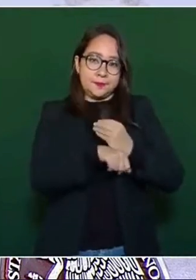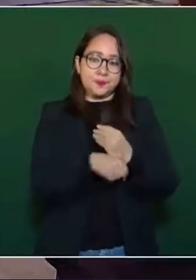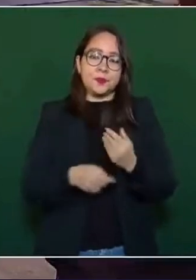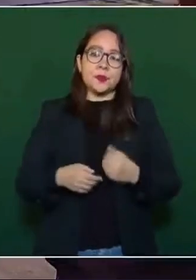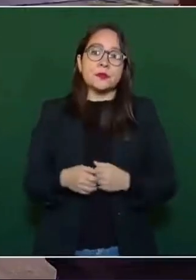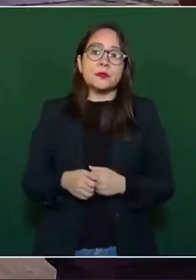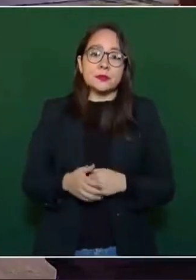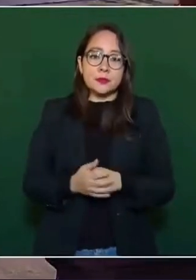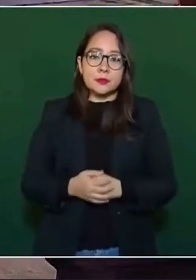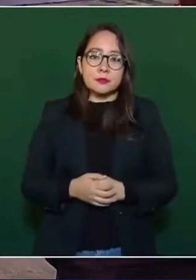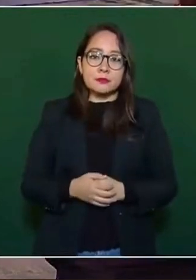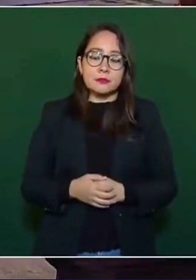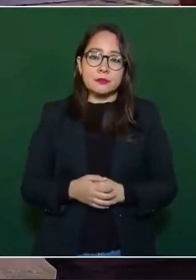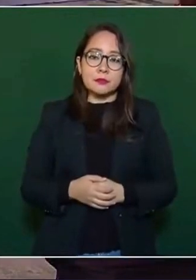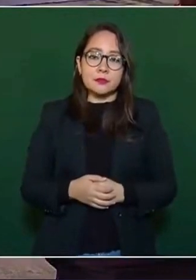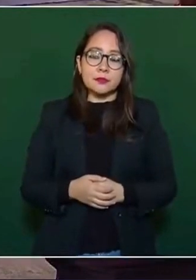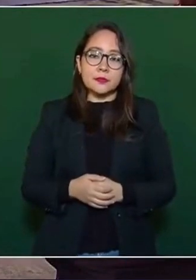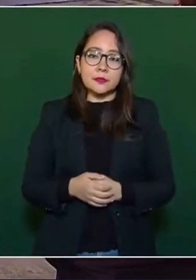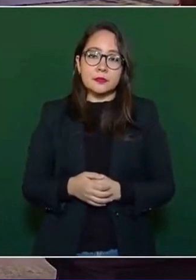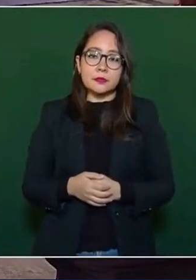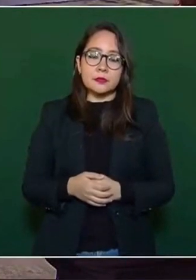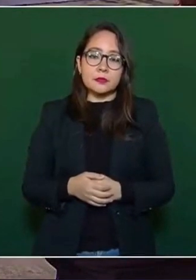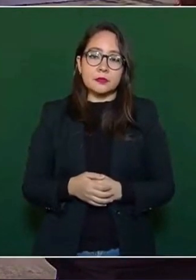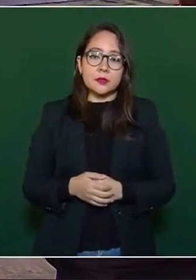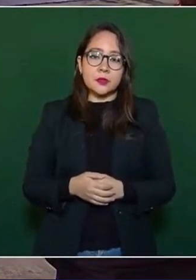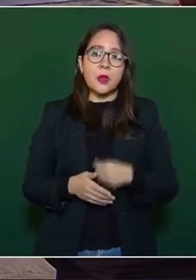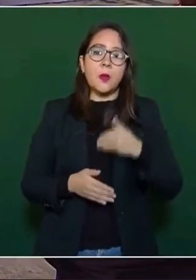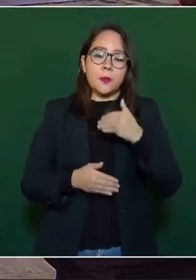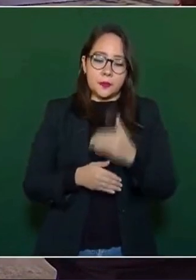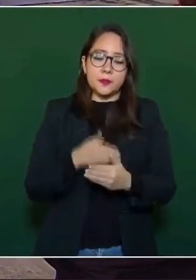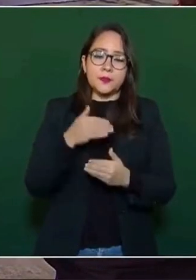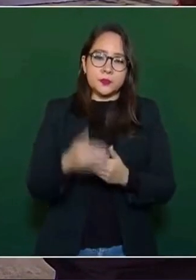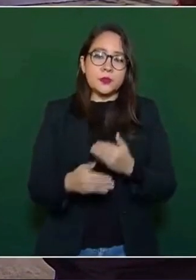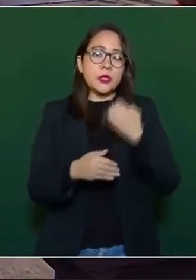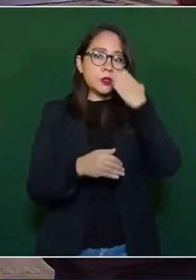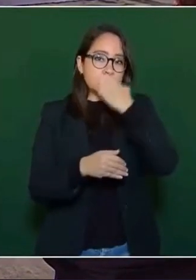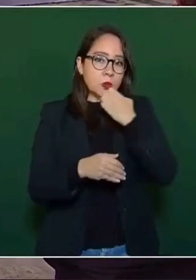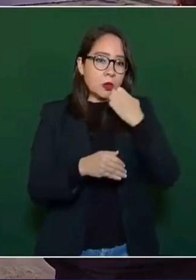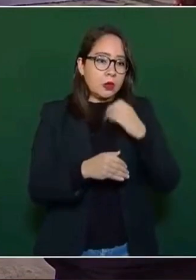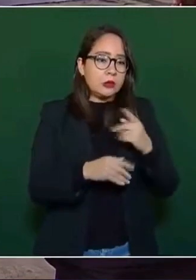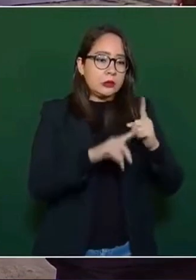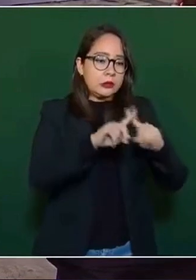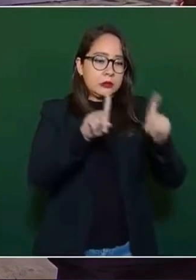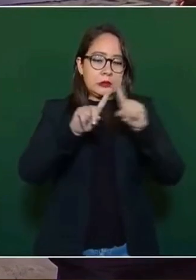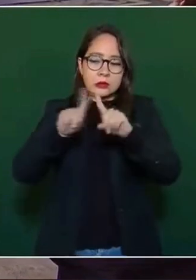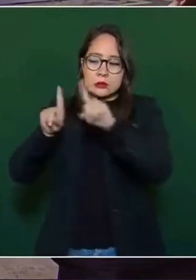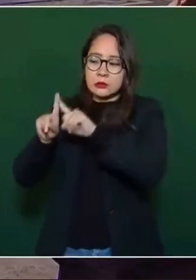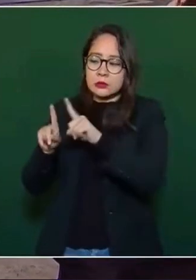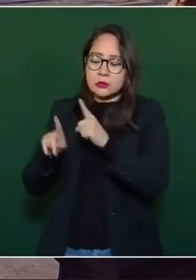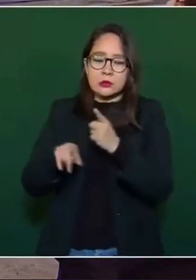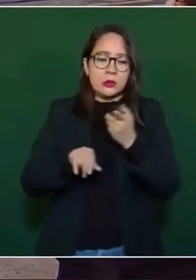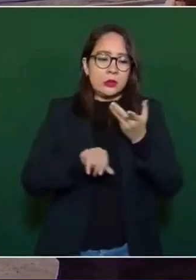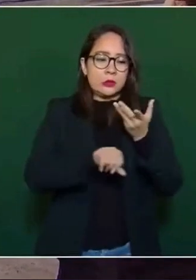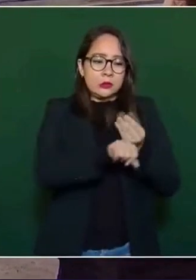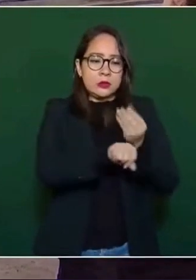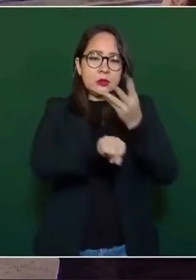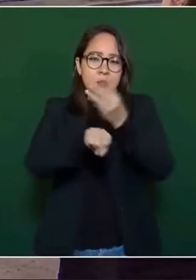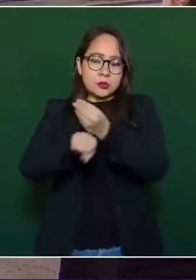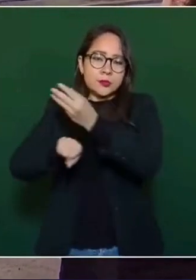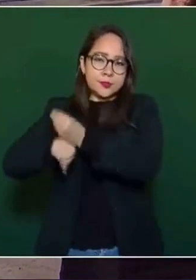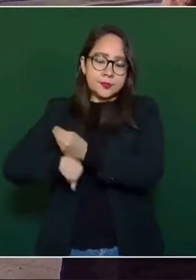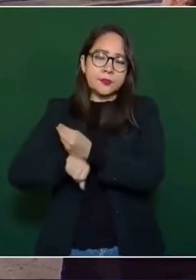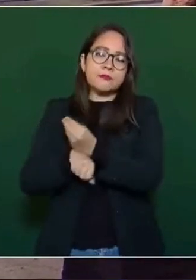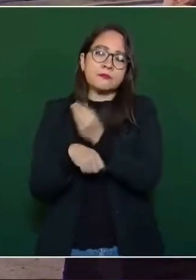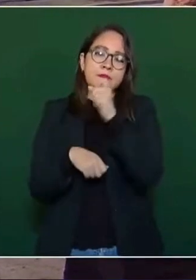vamos a ir mejorando las escuelas, se va a ir restableciendo el servicio